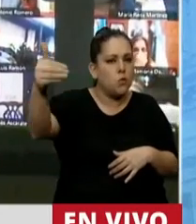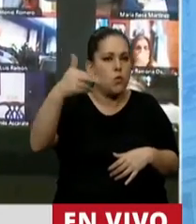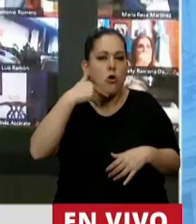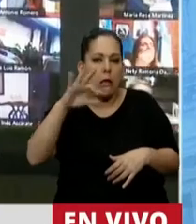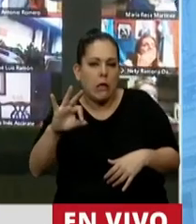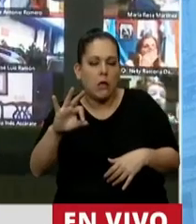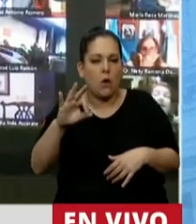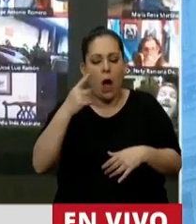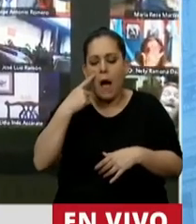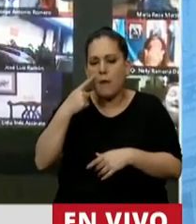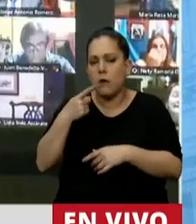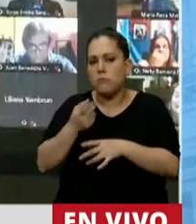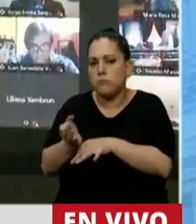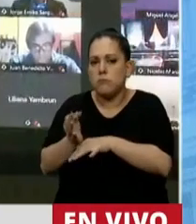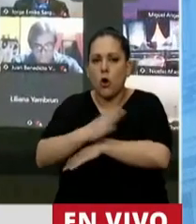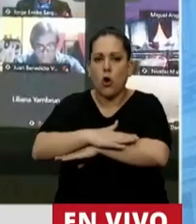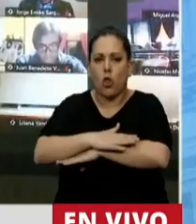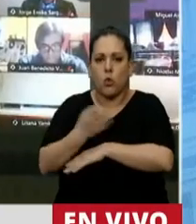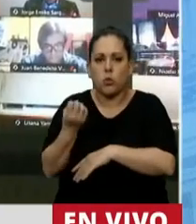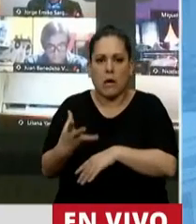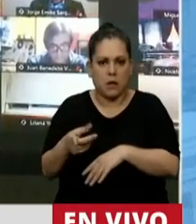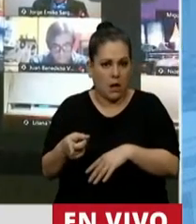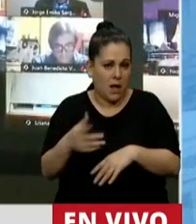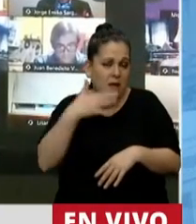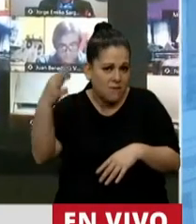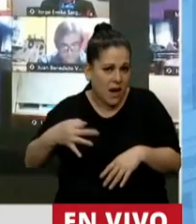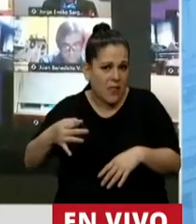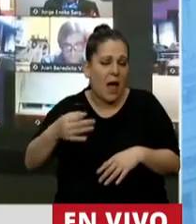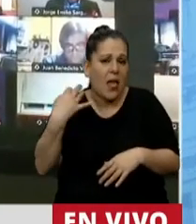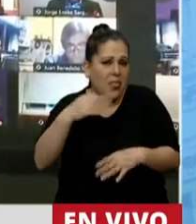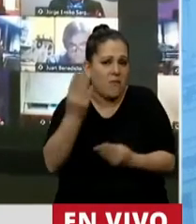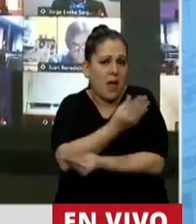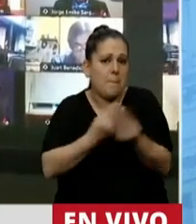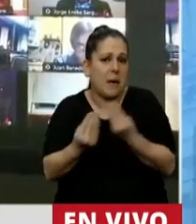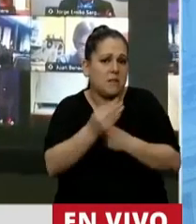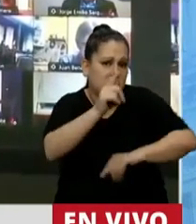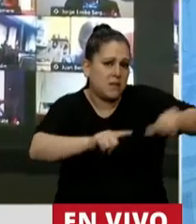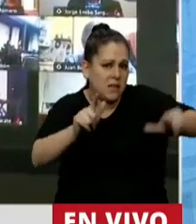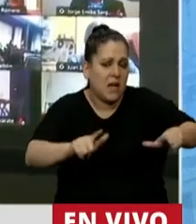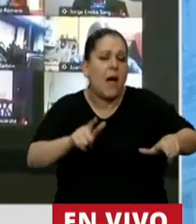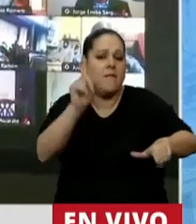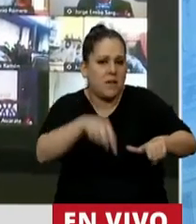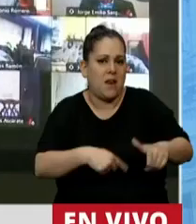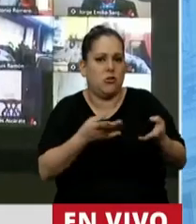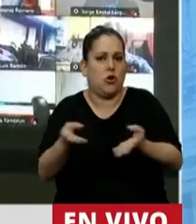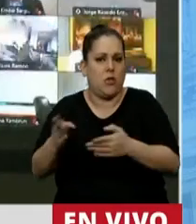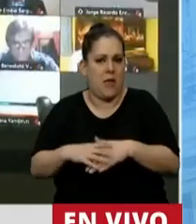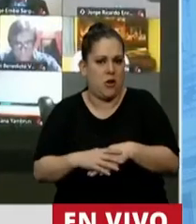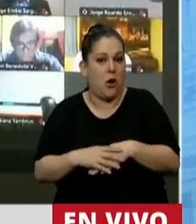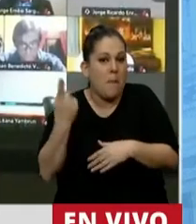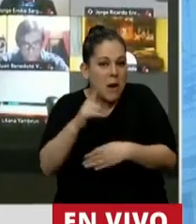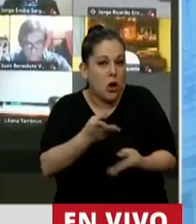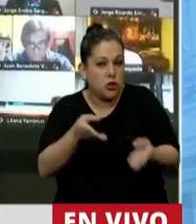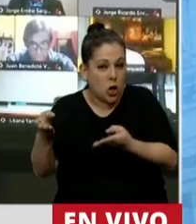generar una línea de conducta, porque eso se trata, de generar empatía y líneas de conducta y ser solidario. Pero no ser